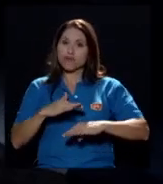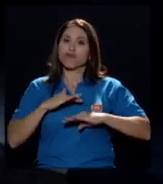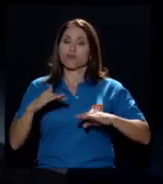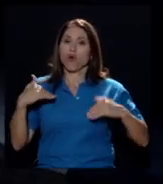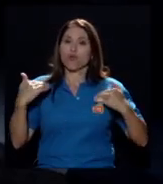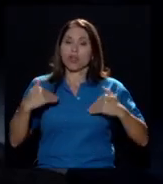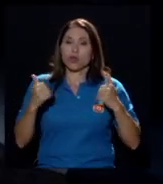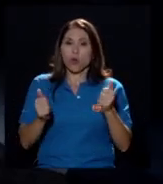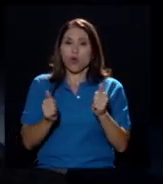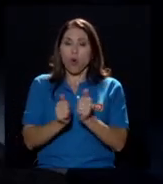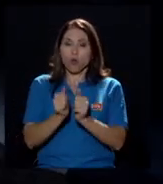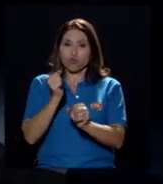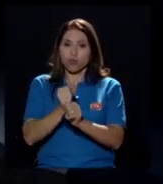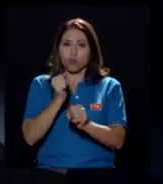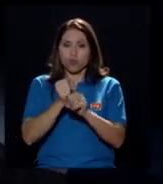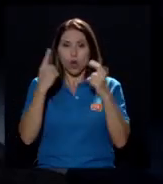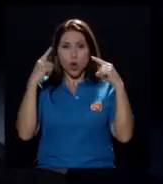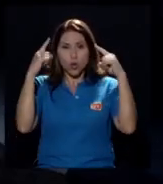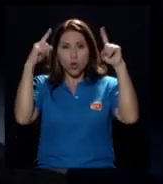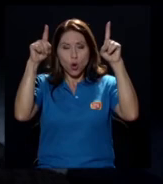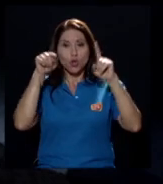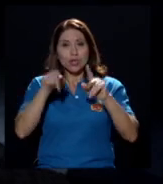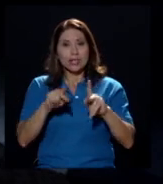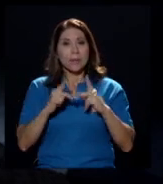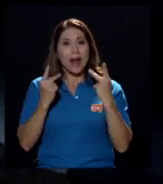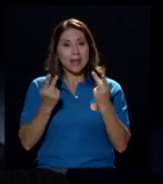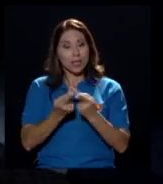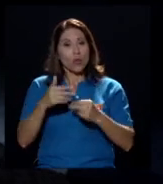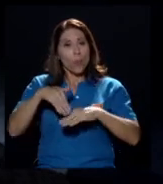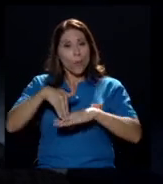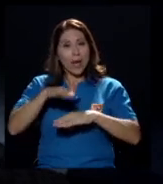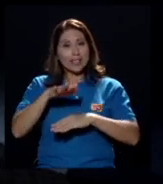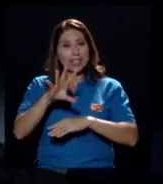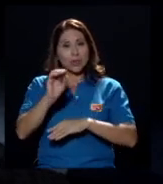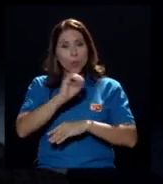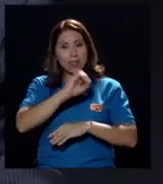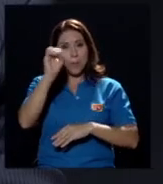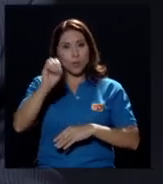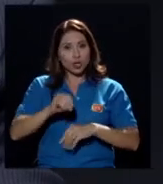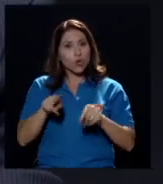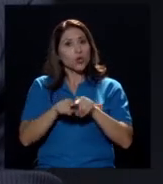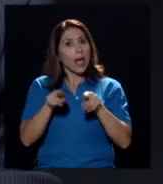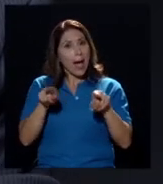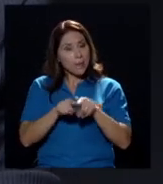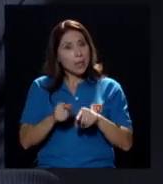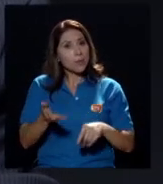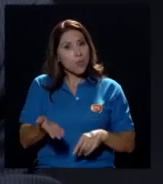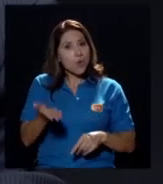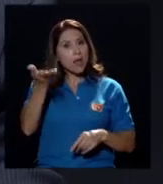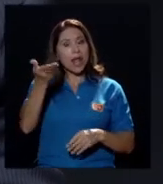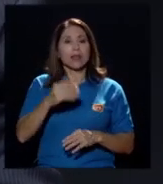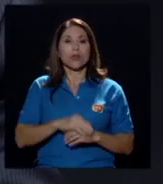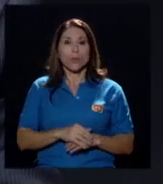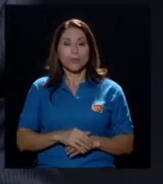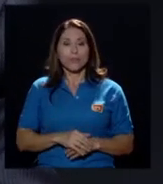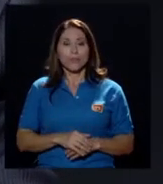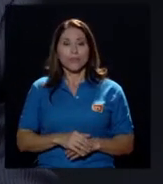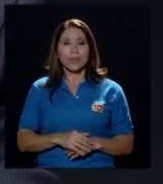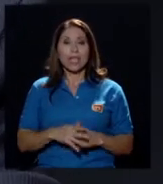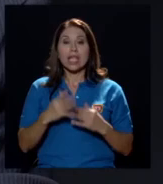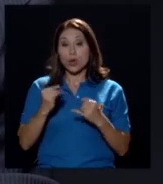partido más de 50% también es un porcentaje muy alto y una última